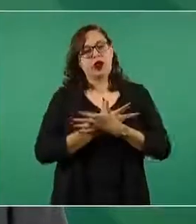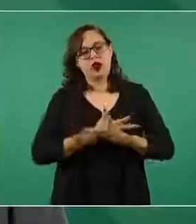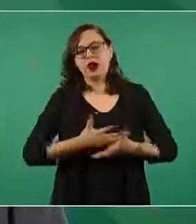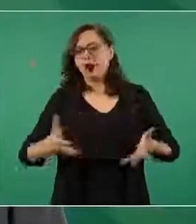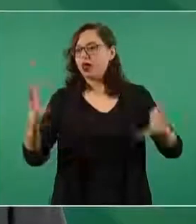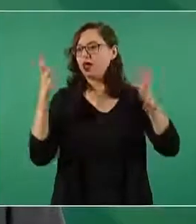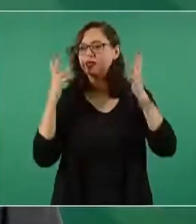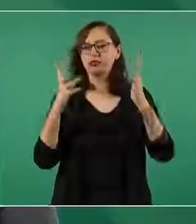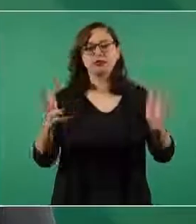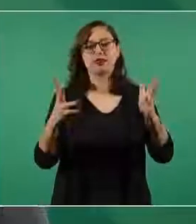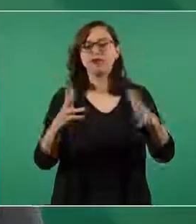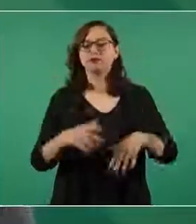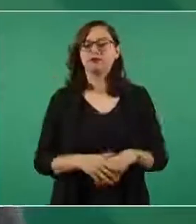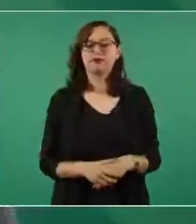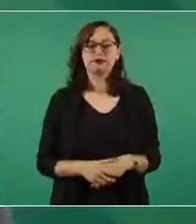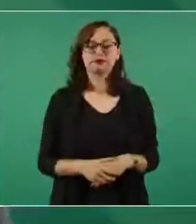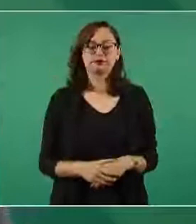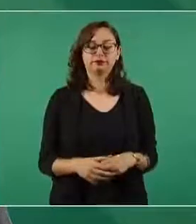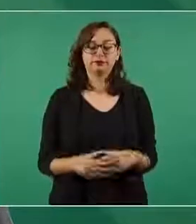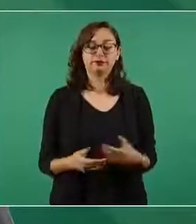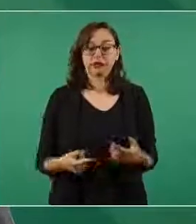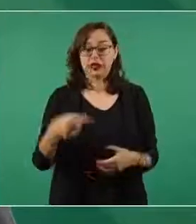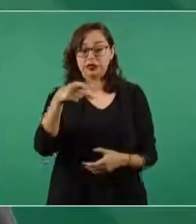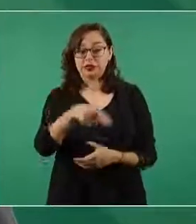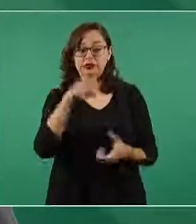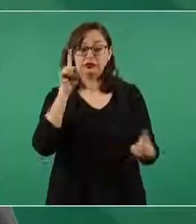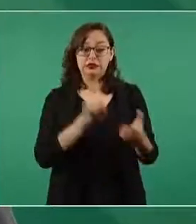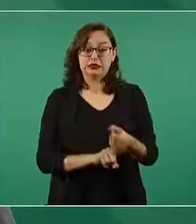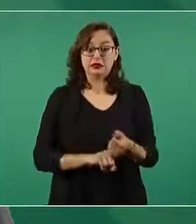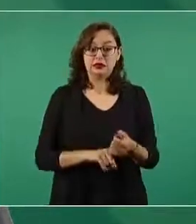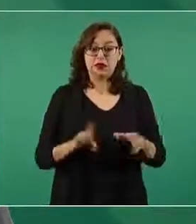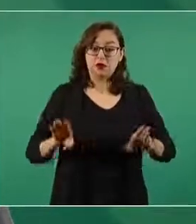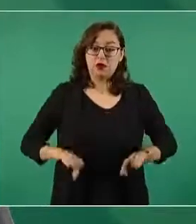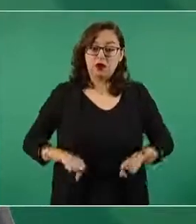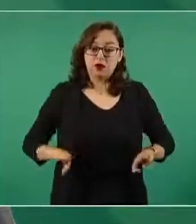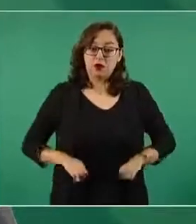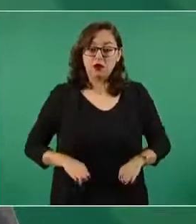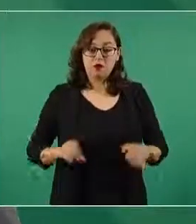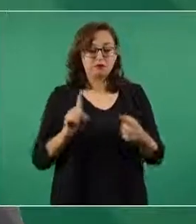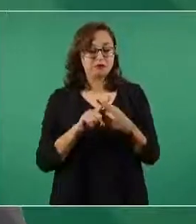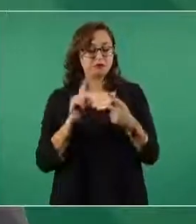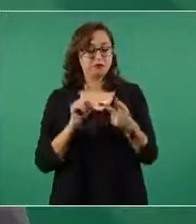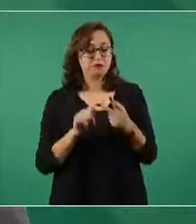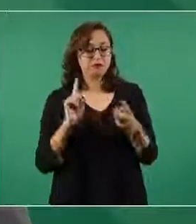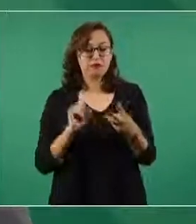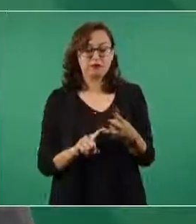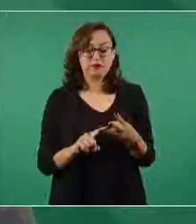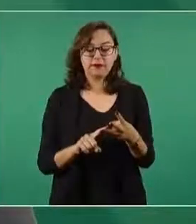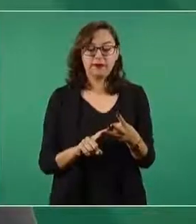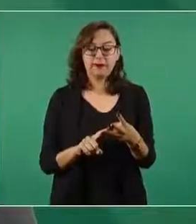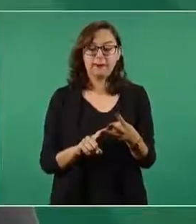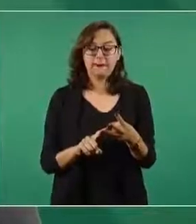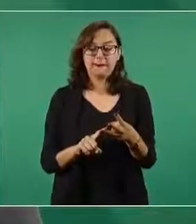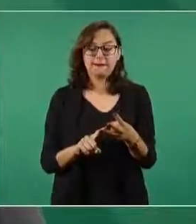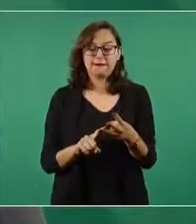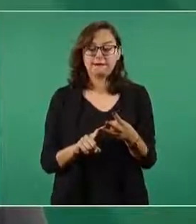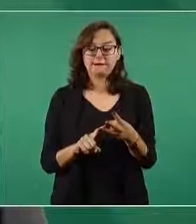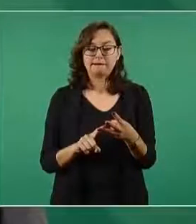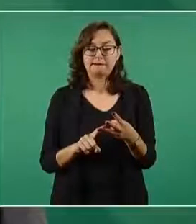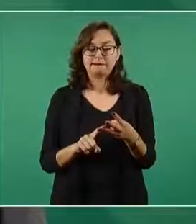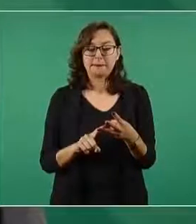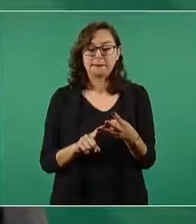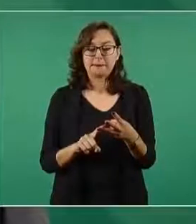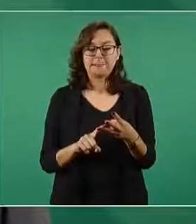que tiene tres elementos que